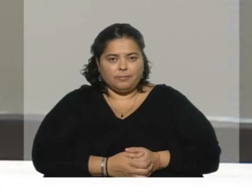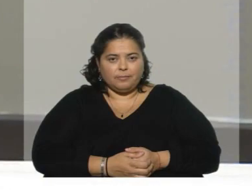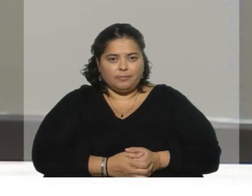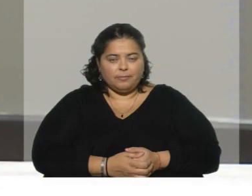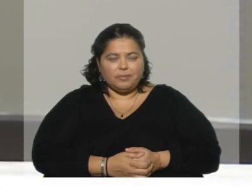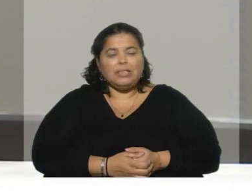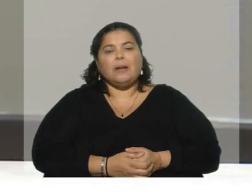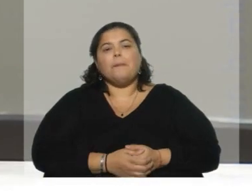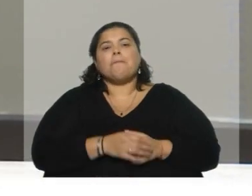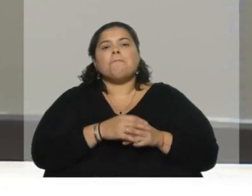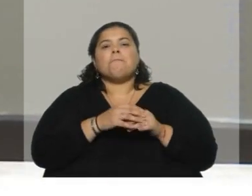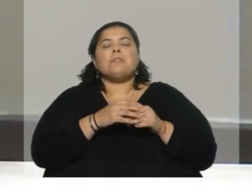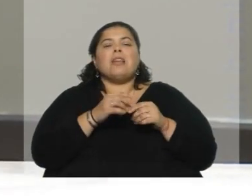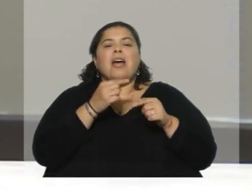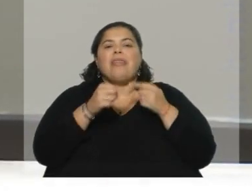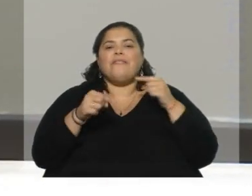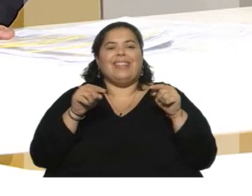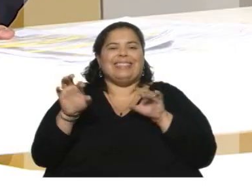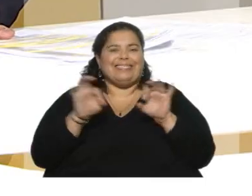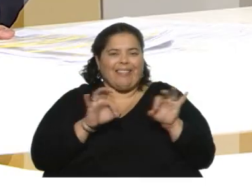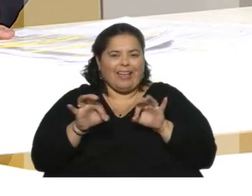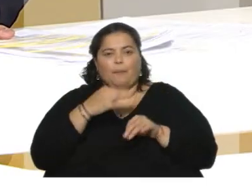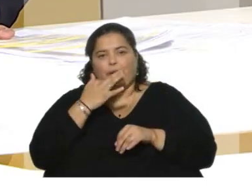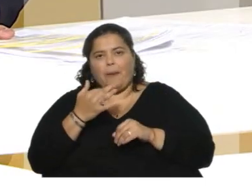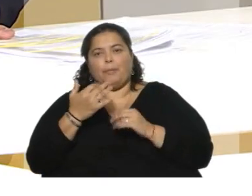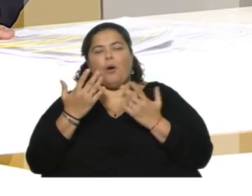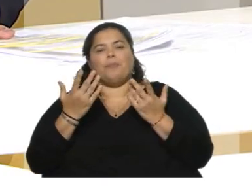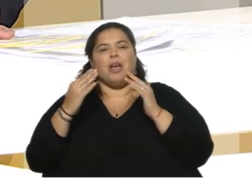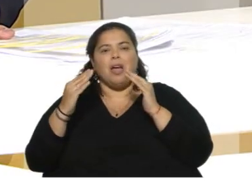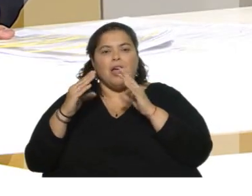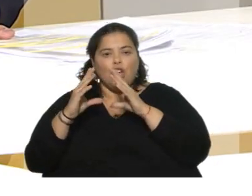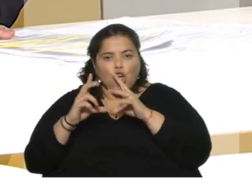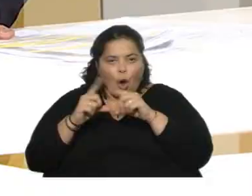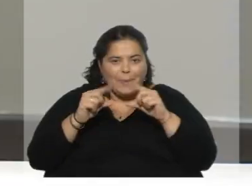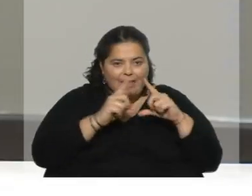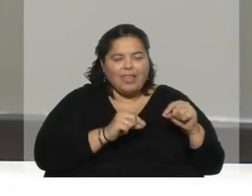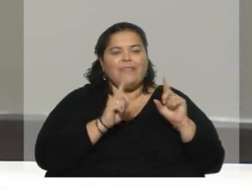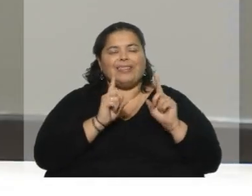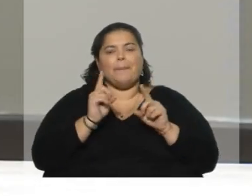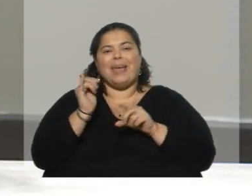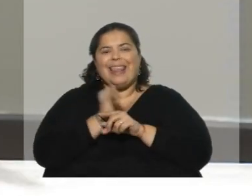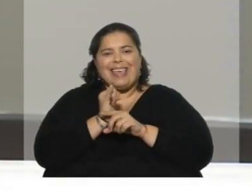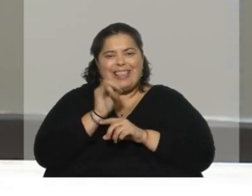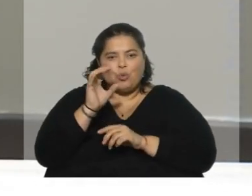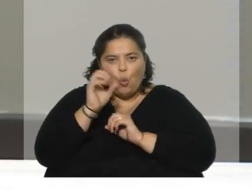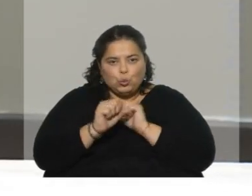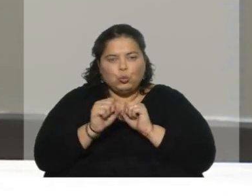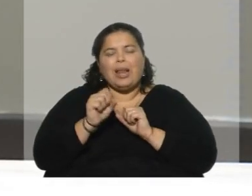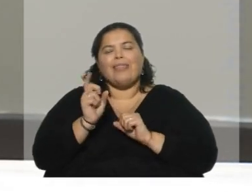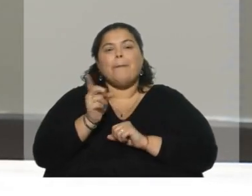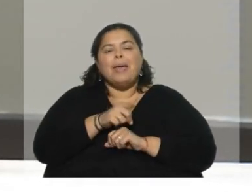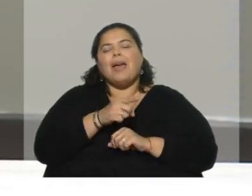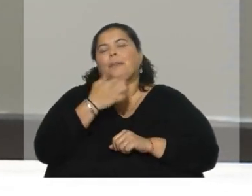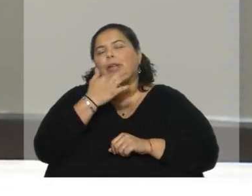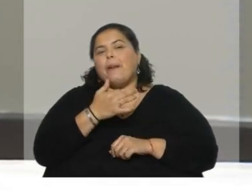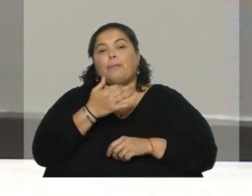Bueno, las estrategias a distintos niveles, ¿no? Desde las cooperativas, la vivienda, pero también ya involucrando a la industria, ¿no? Y a las grandes cantidades, ¿no? O a los grandes